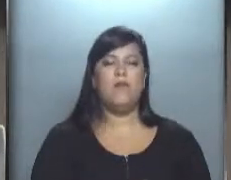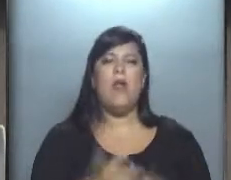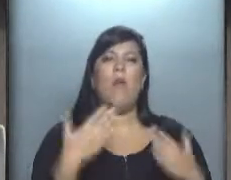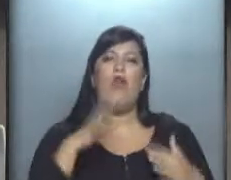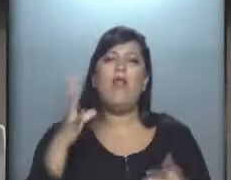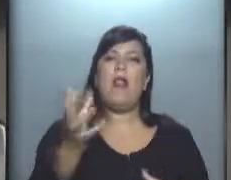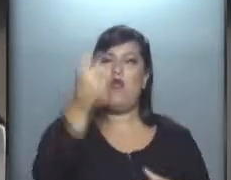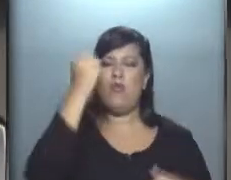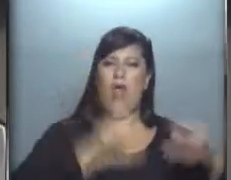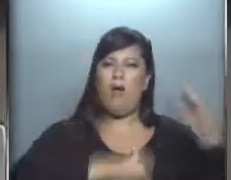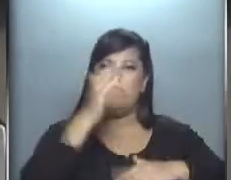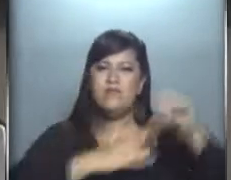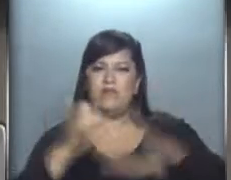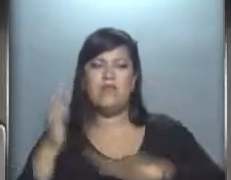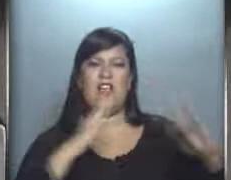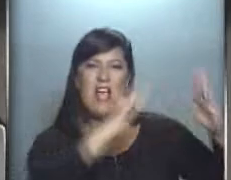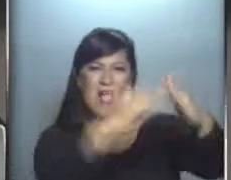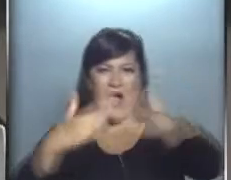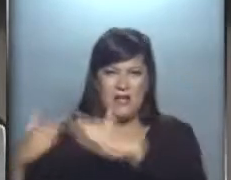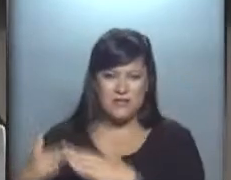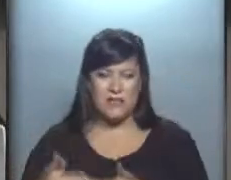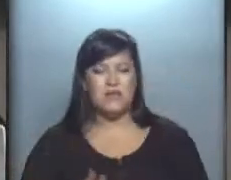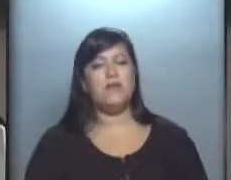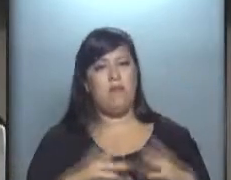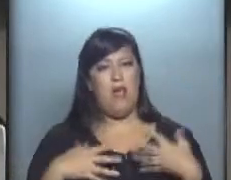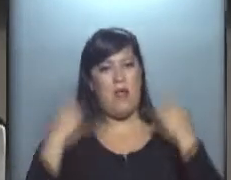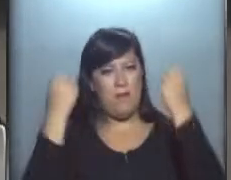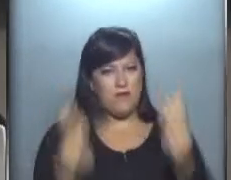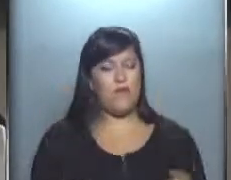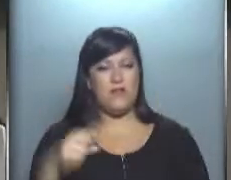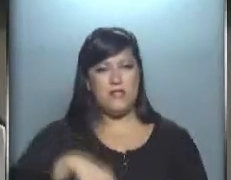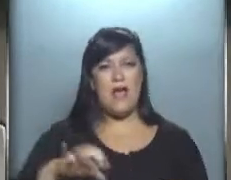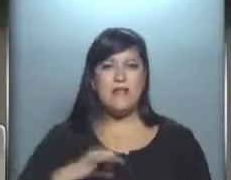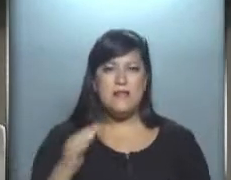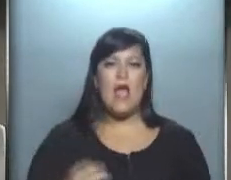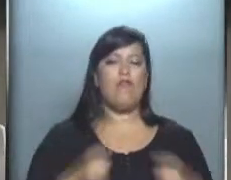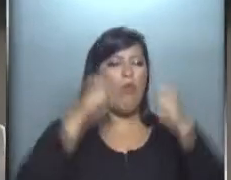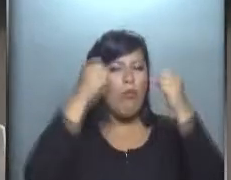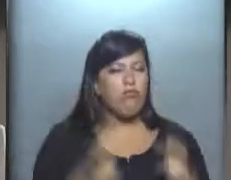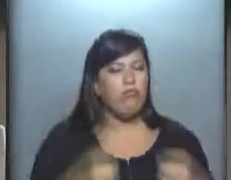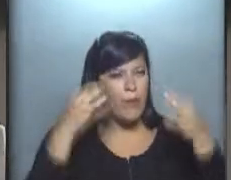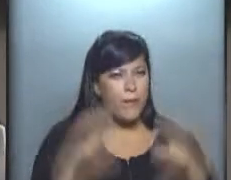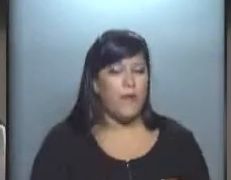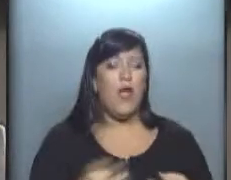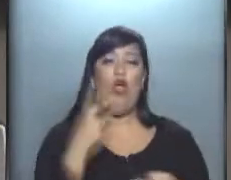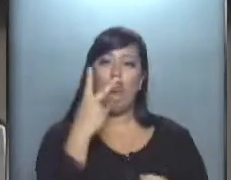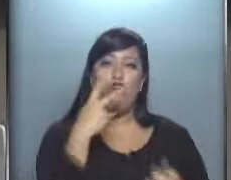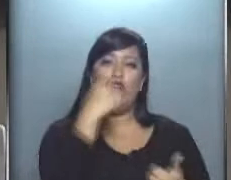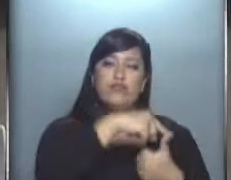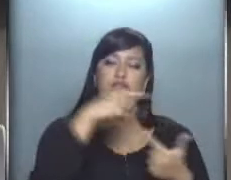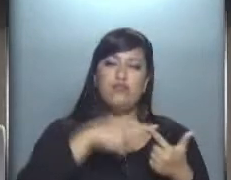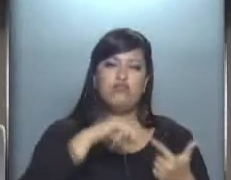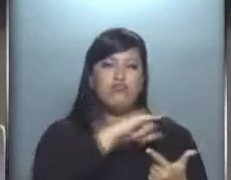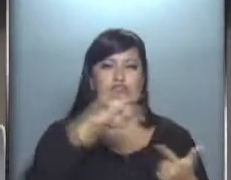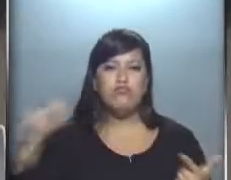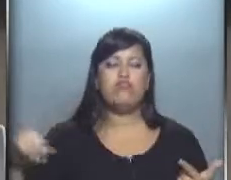tome mayor fuerza y se solidifique de alguna forma. Dos actividades que interesan